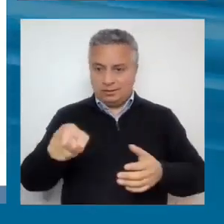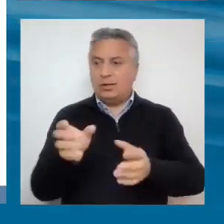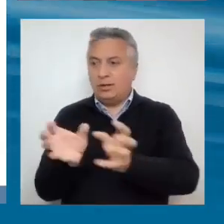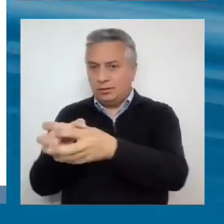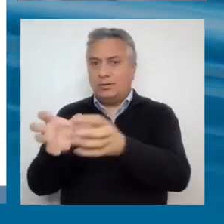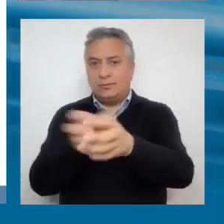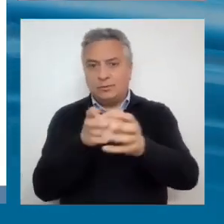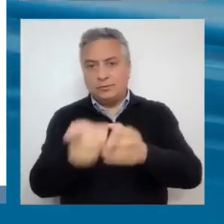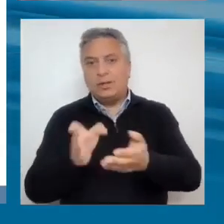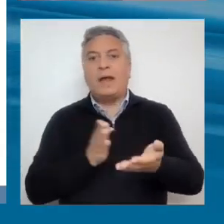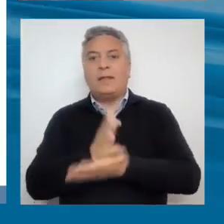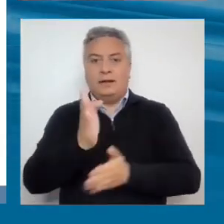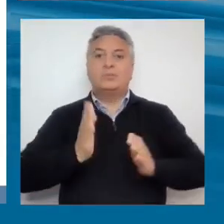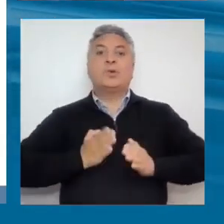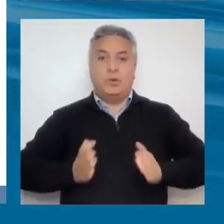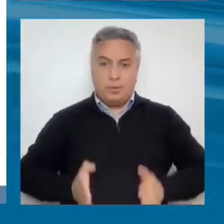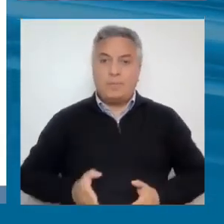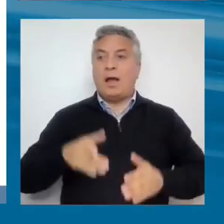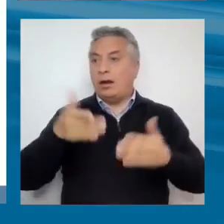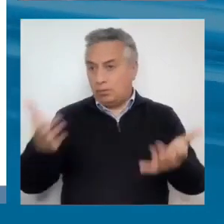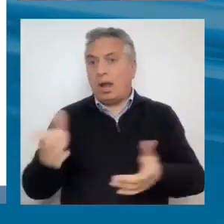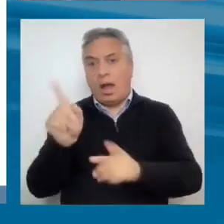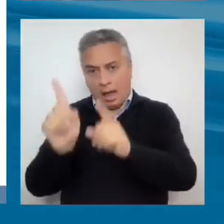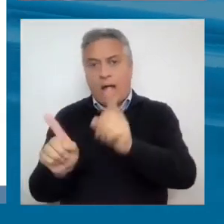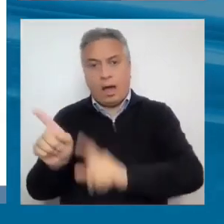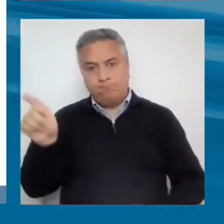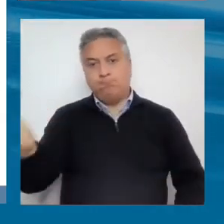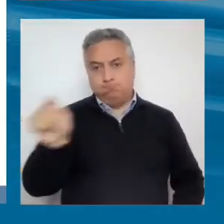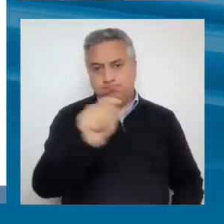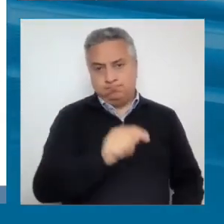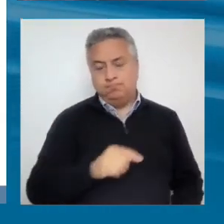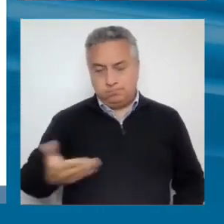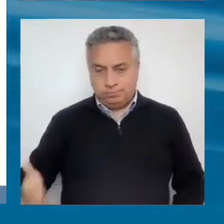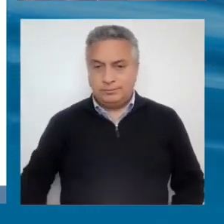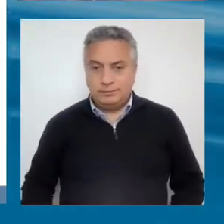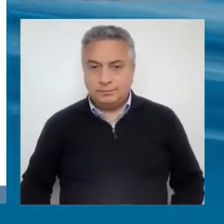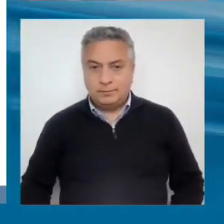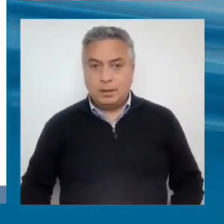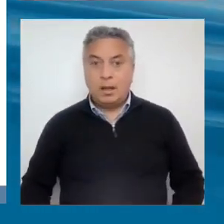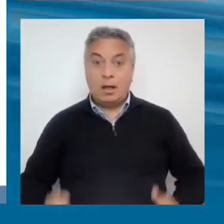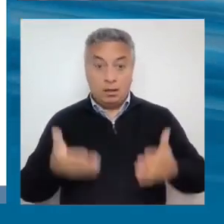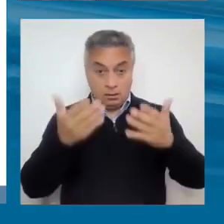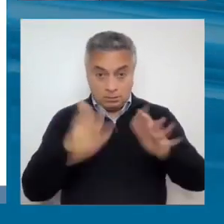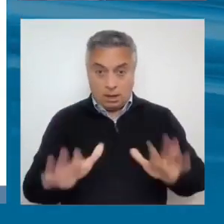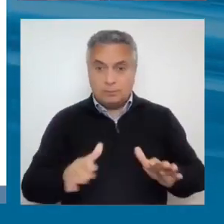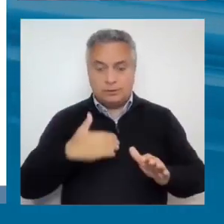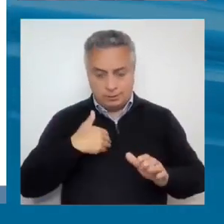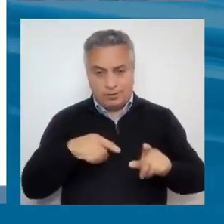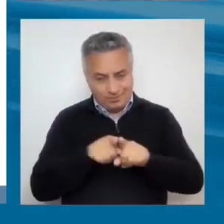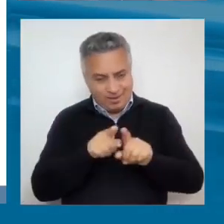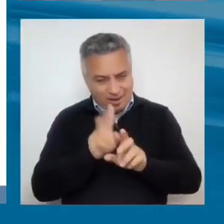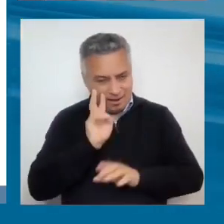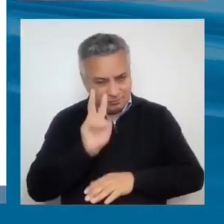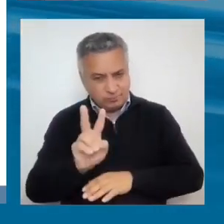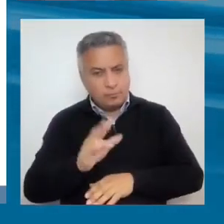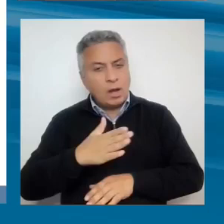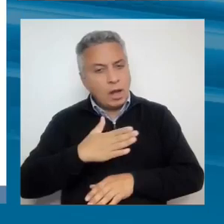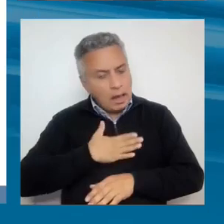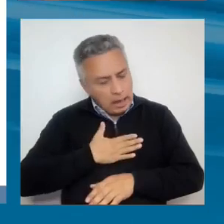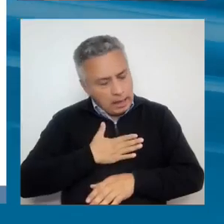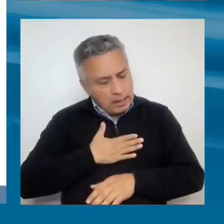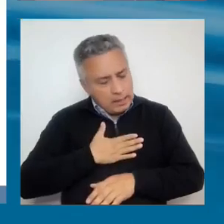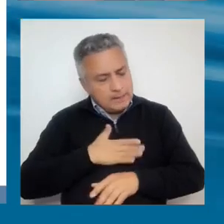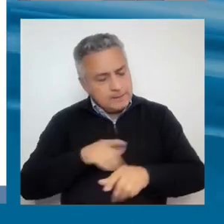Esto es en cuanto a diagnóstico y lo que, básicamente, ahora, pero para ir adelantando, lo recomendamos, entonces, es que